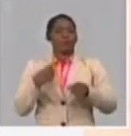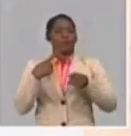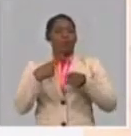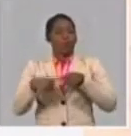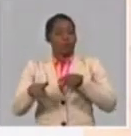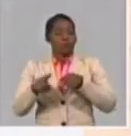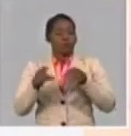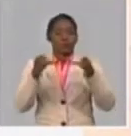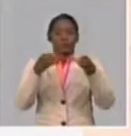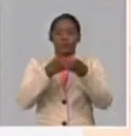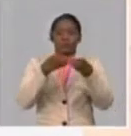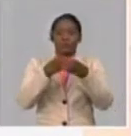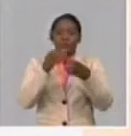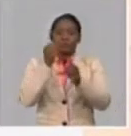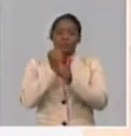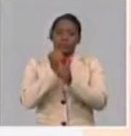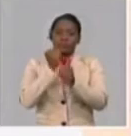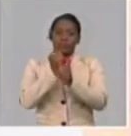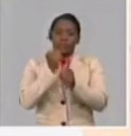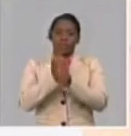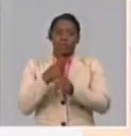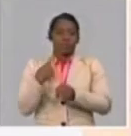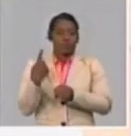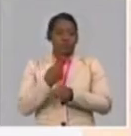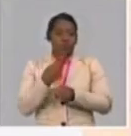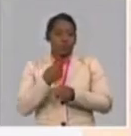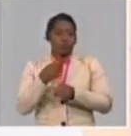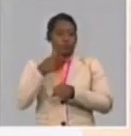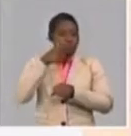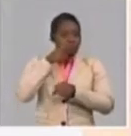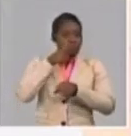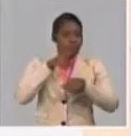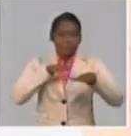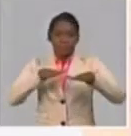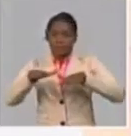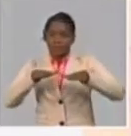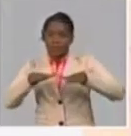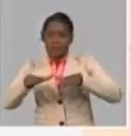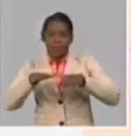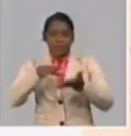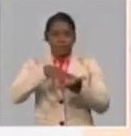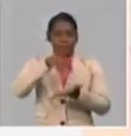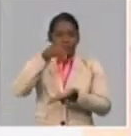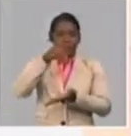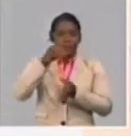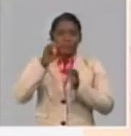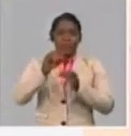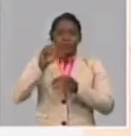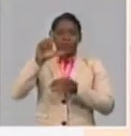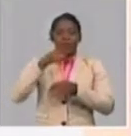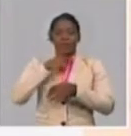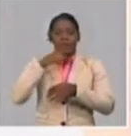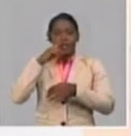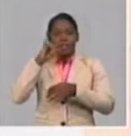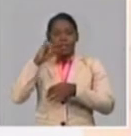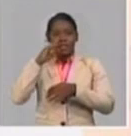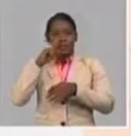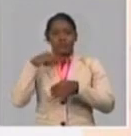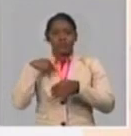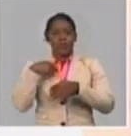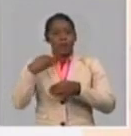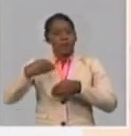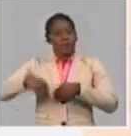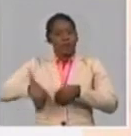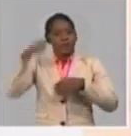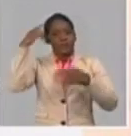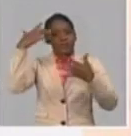algunas de ellas las hemos estado ejecutando, como la de la Colina Lenin, el premio periodístico primero de mayo, en que aprovecho para felicitarte que